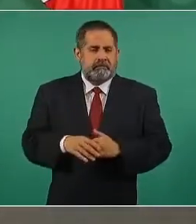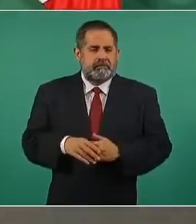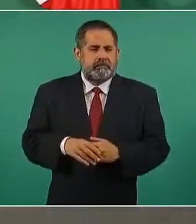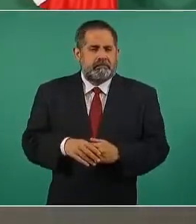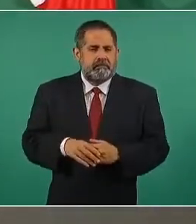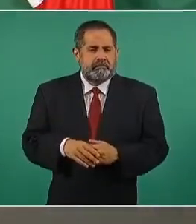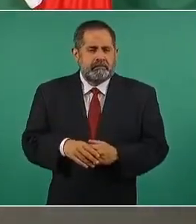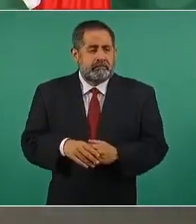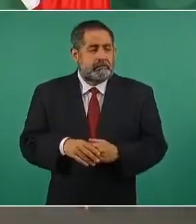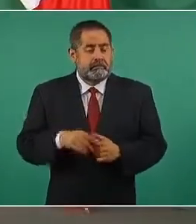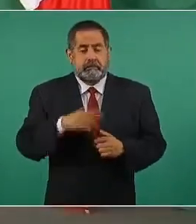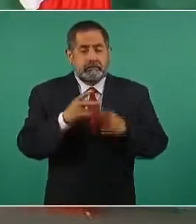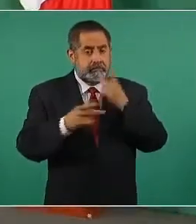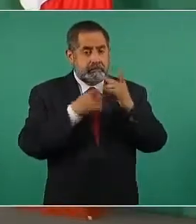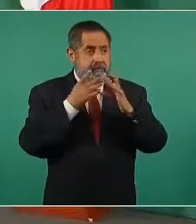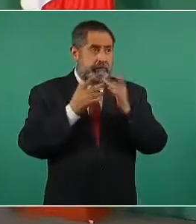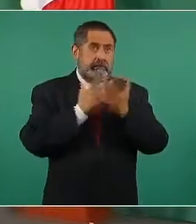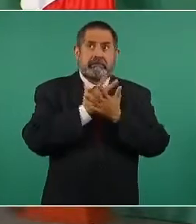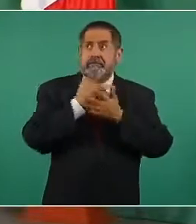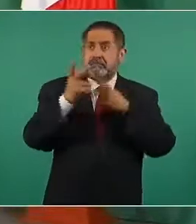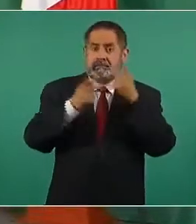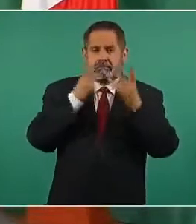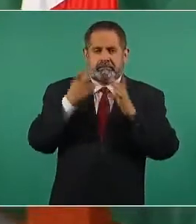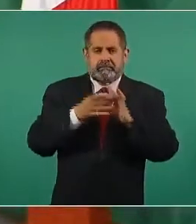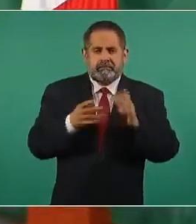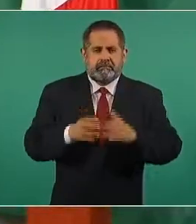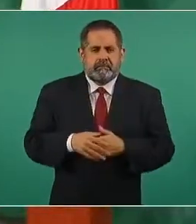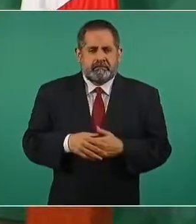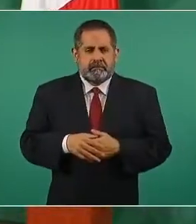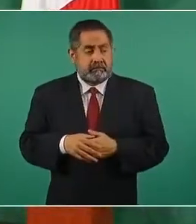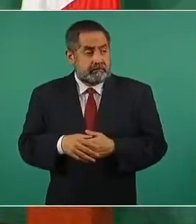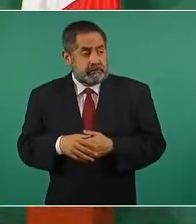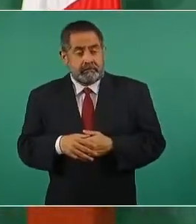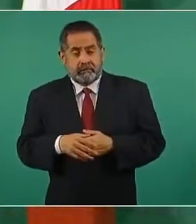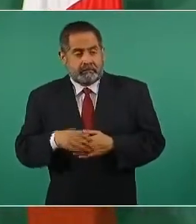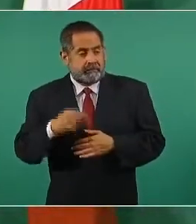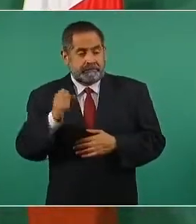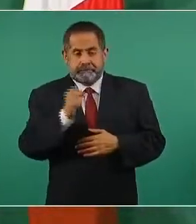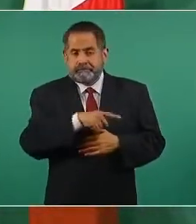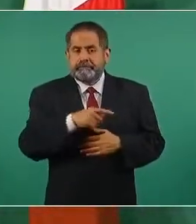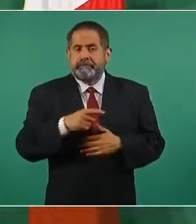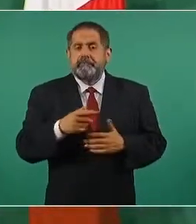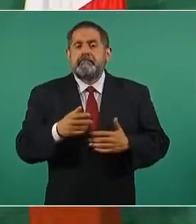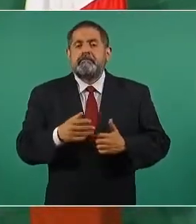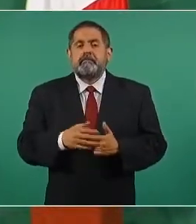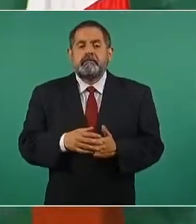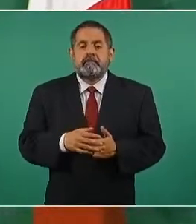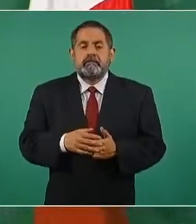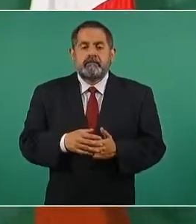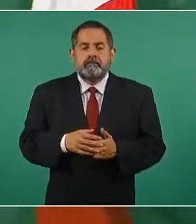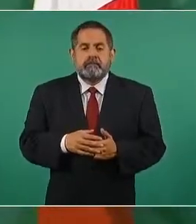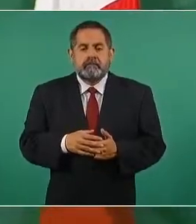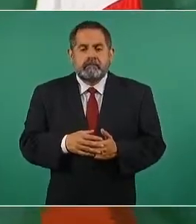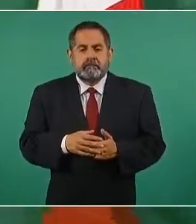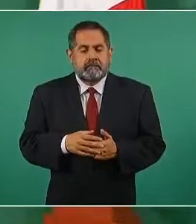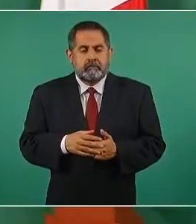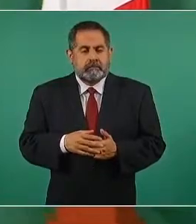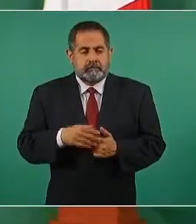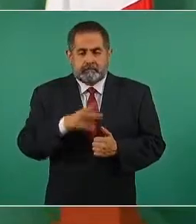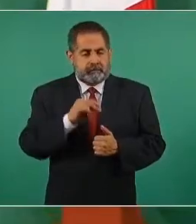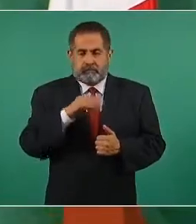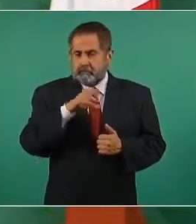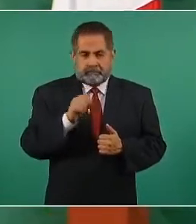empieza con un escándalo y ellos mismos se dan cuenta de que no era